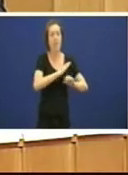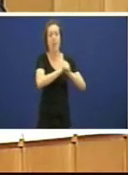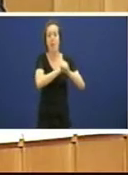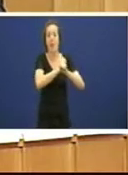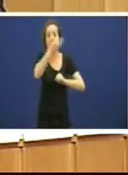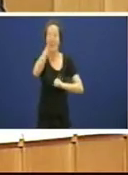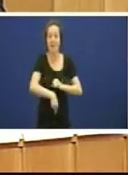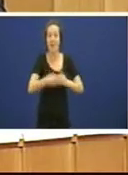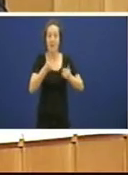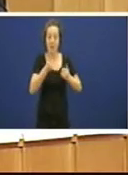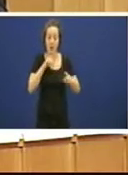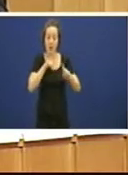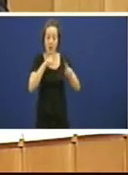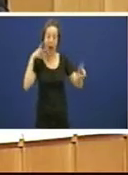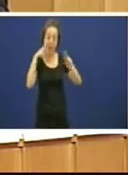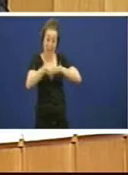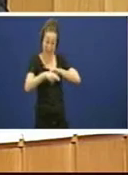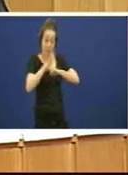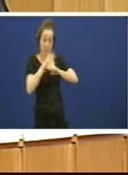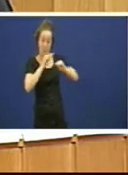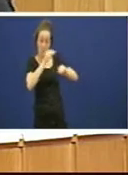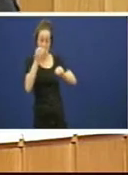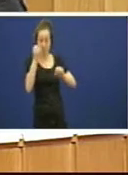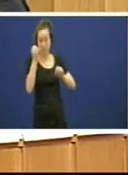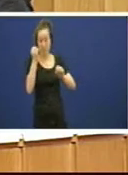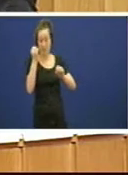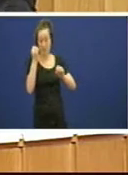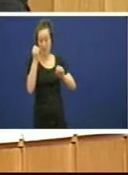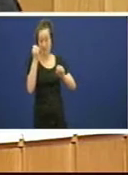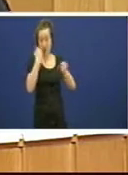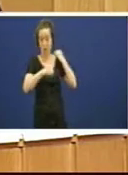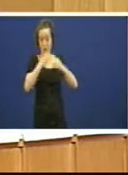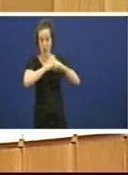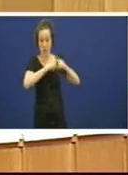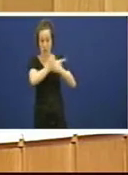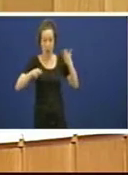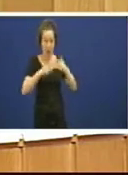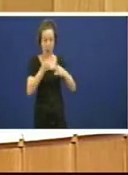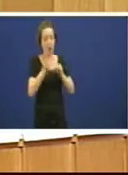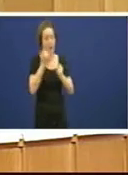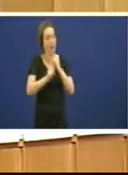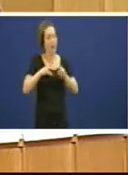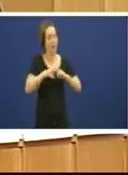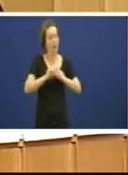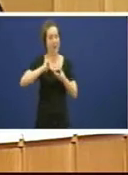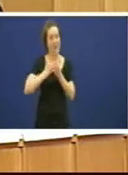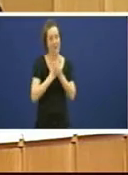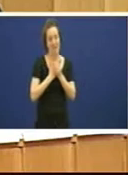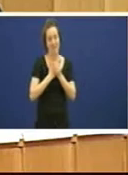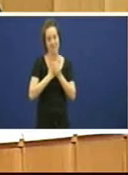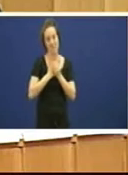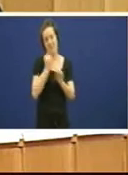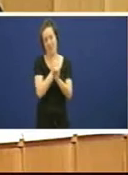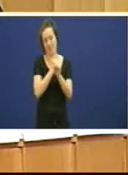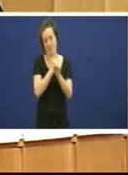de Galiza non teñan que afrontar un ere que xa sabemos como as gasta a xunta de Galiza cando ven un ere sobre todo se é extintivo xa sabemos como as